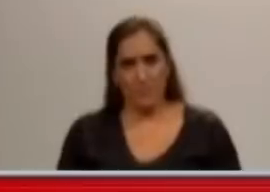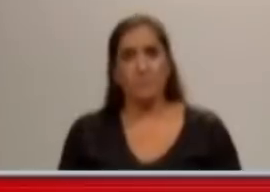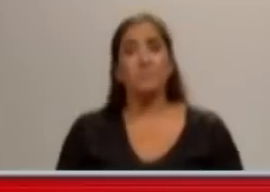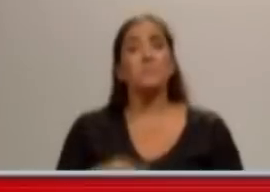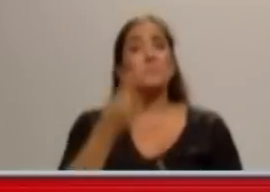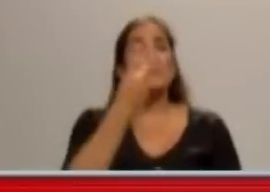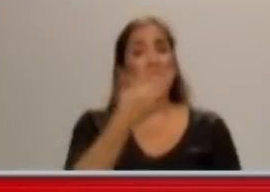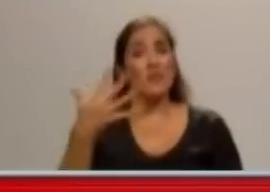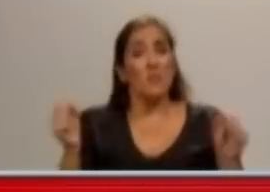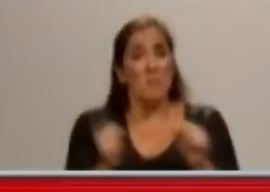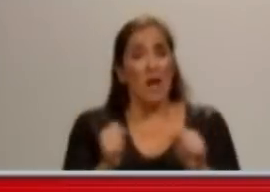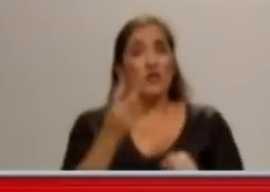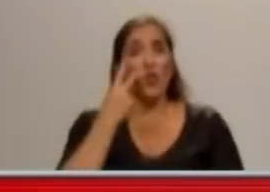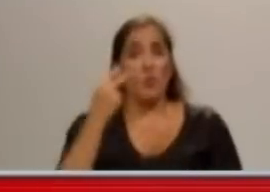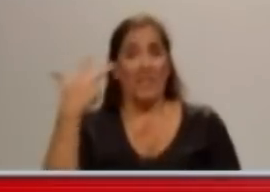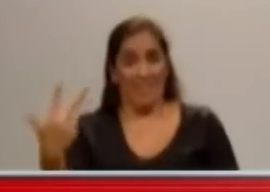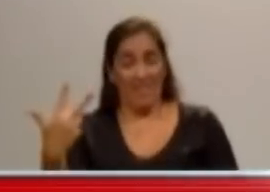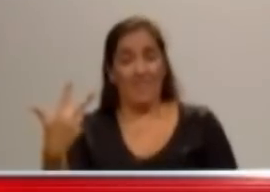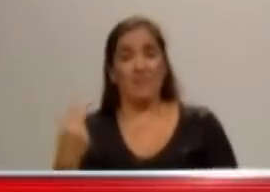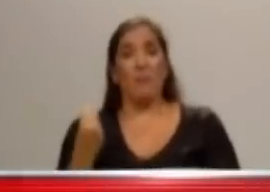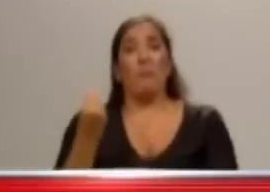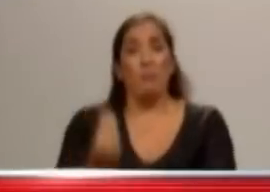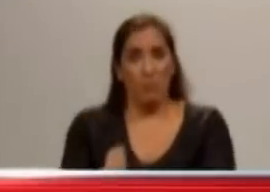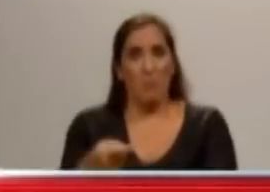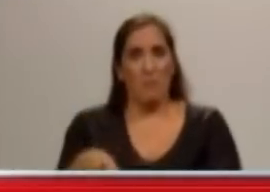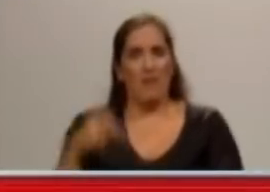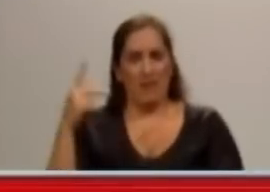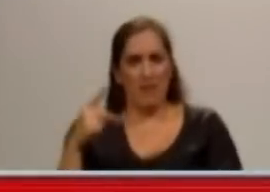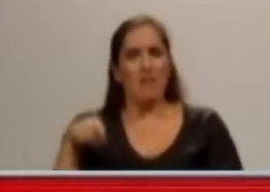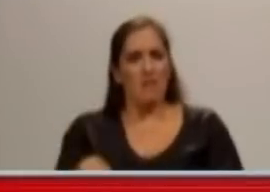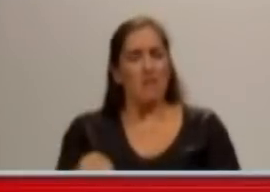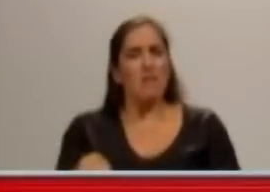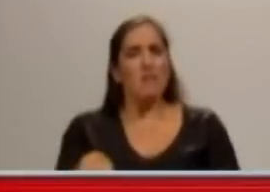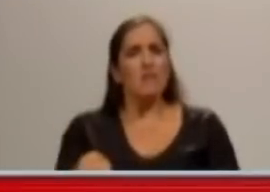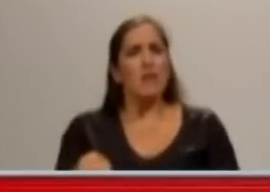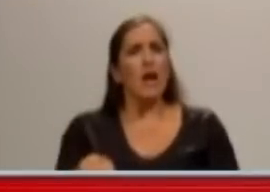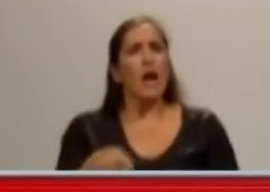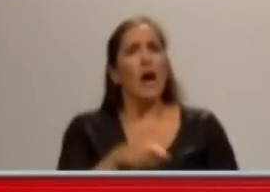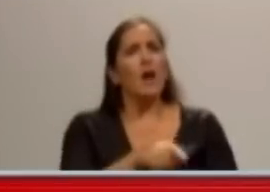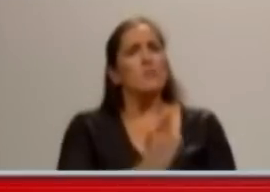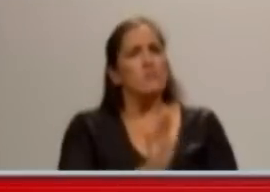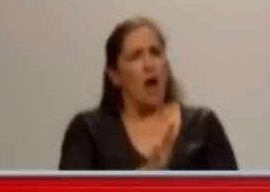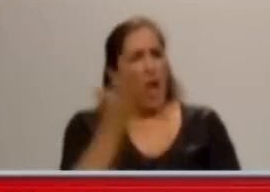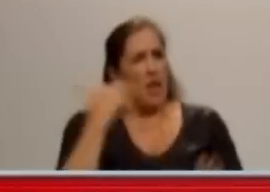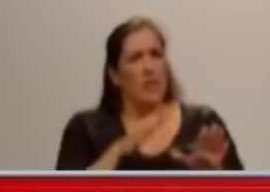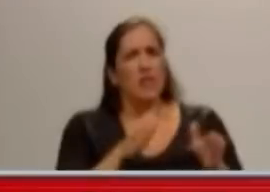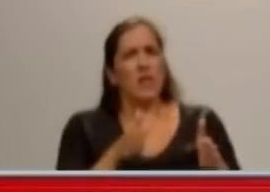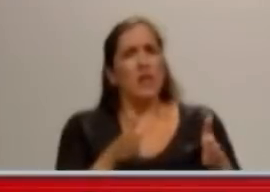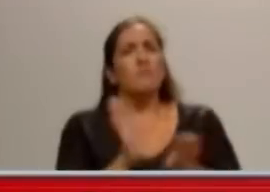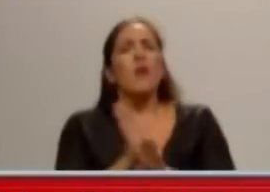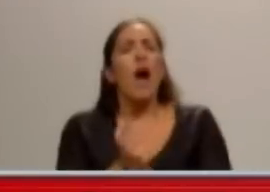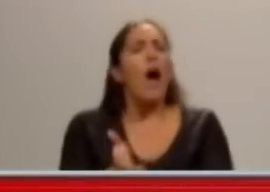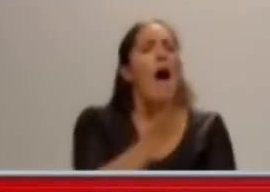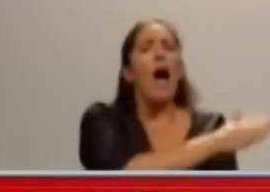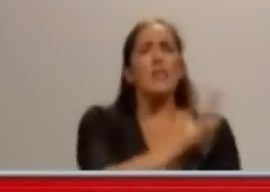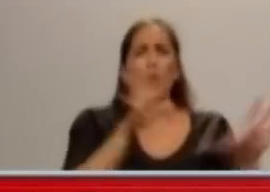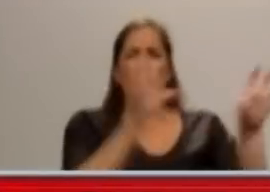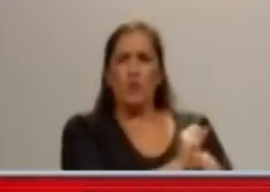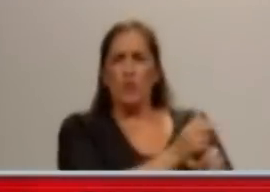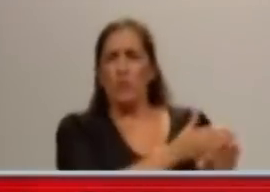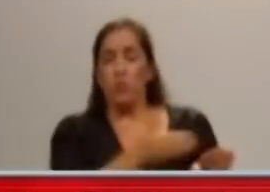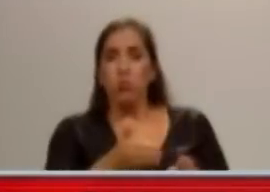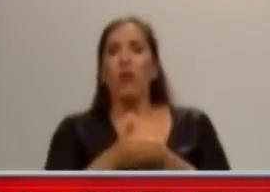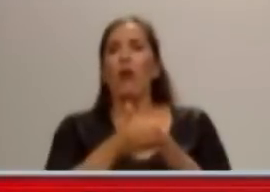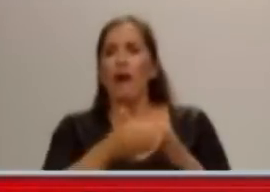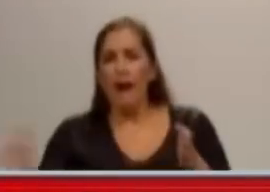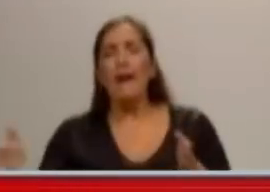Cristina, ustedes habrán advertido, y lo marcaban, se despega, y dice, bueno, Nisman tenía sus hipótesis, pero no